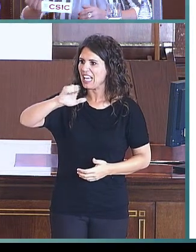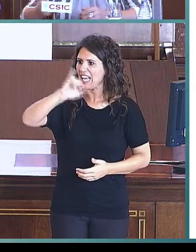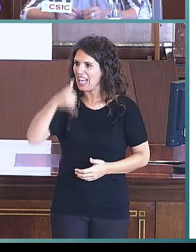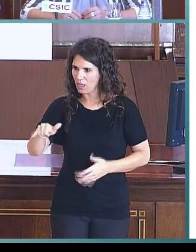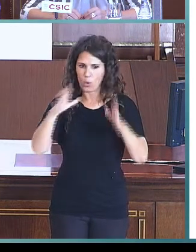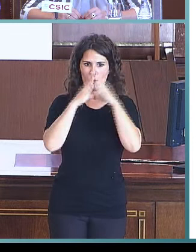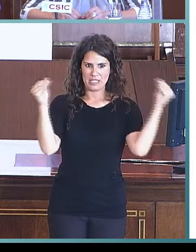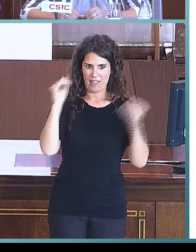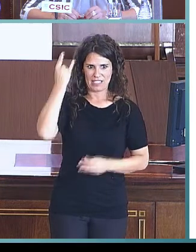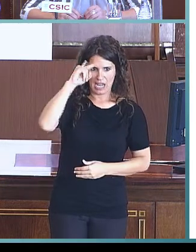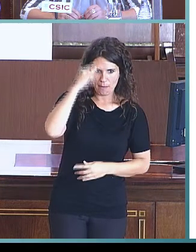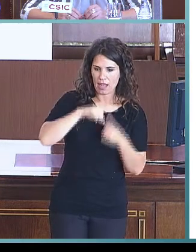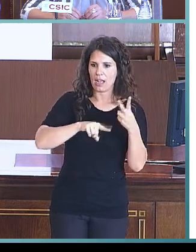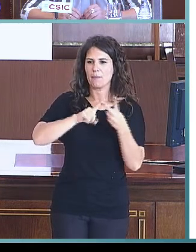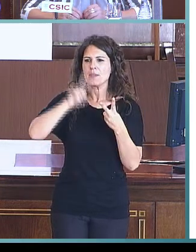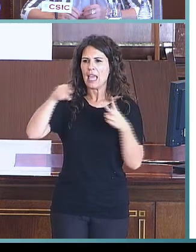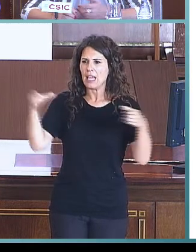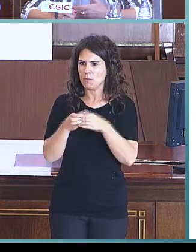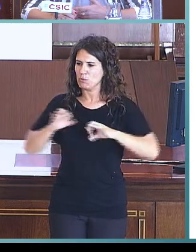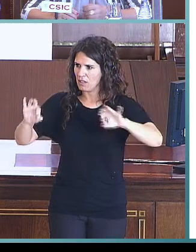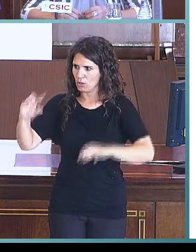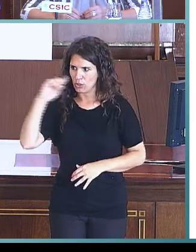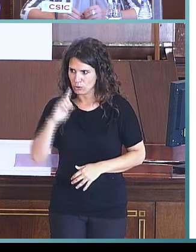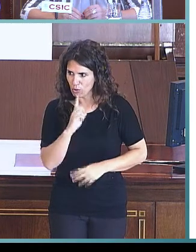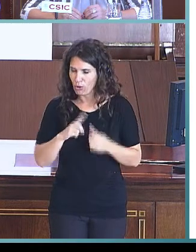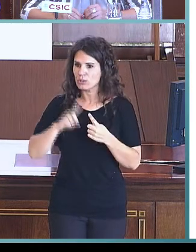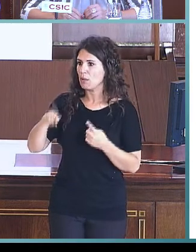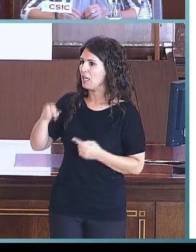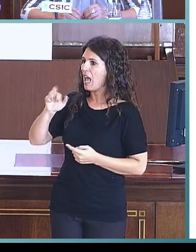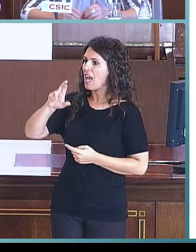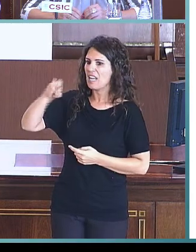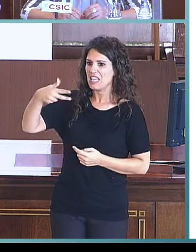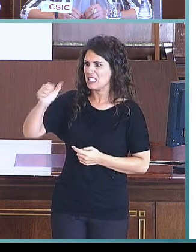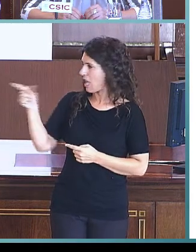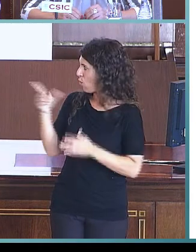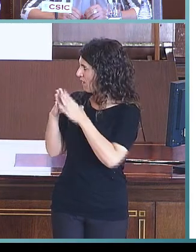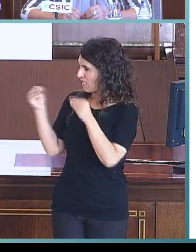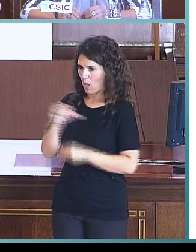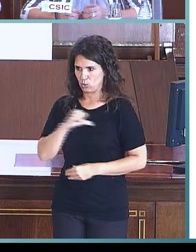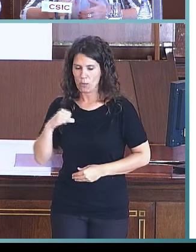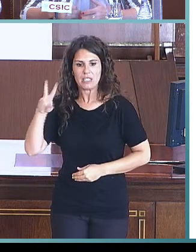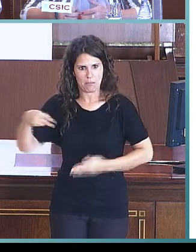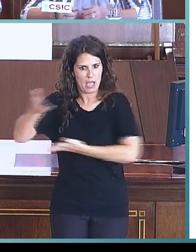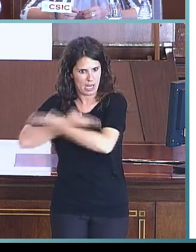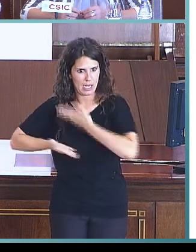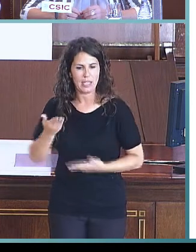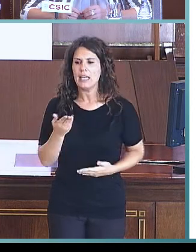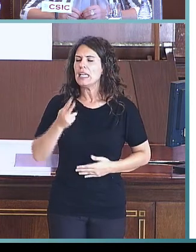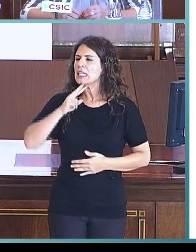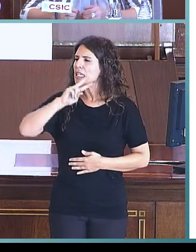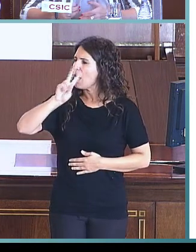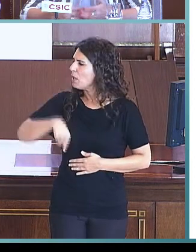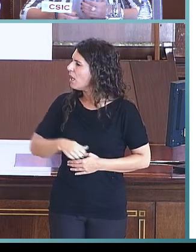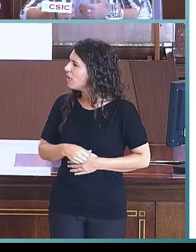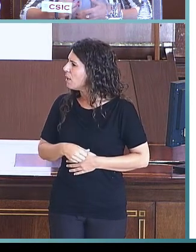con el equipo específico de sordos, con Arantxa a nivel de la universidad autónoma. Y también se han hecho,